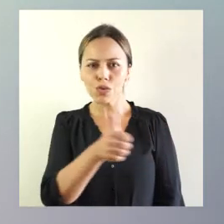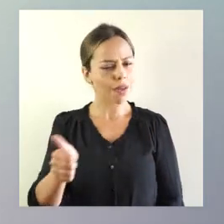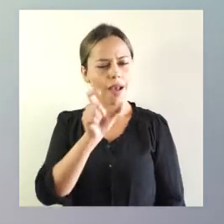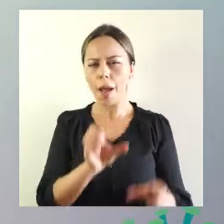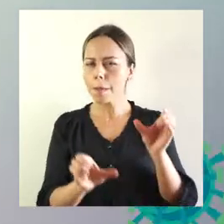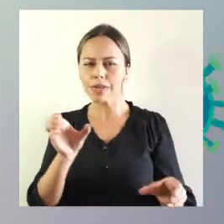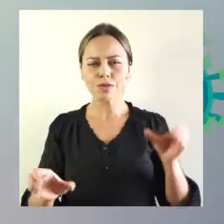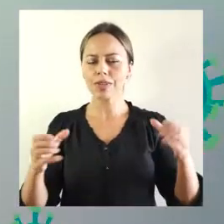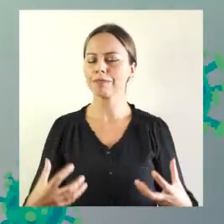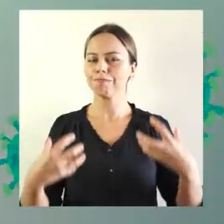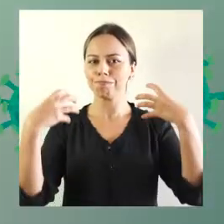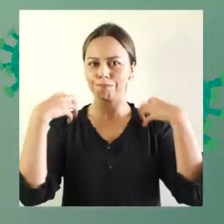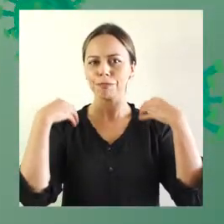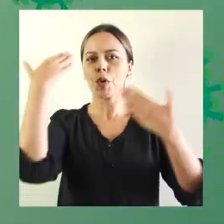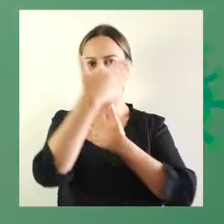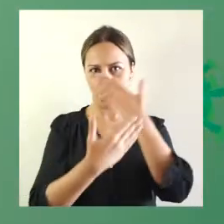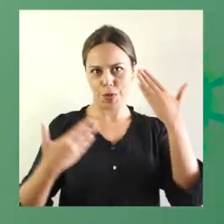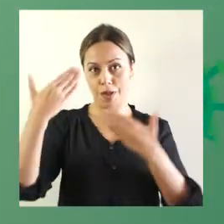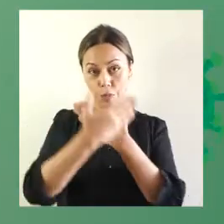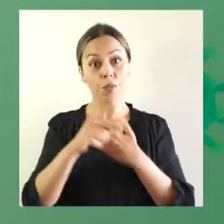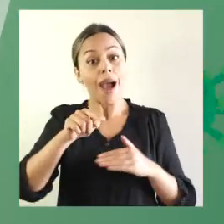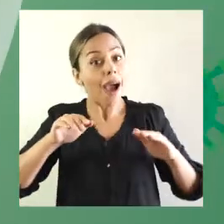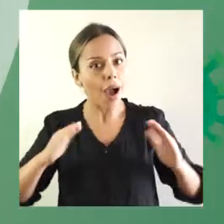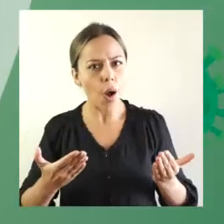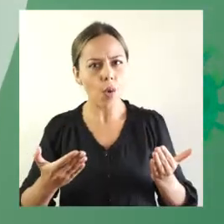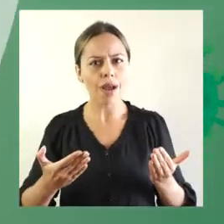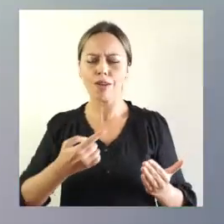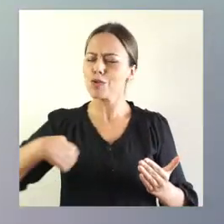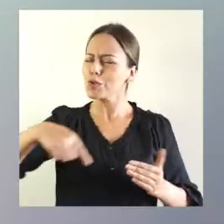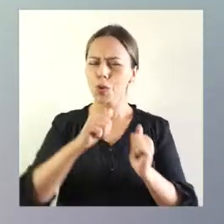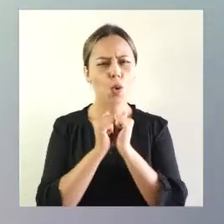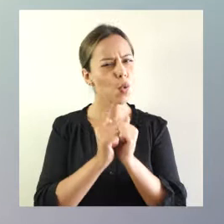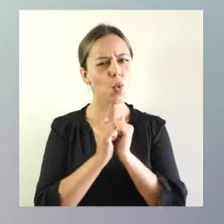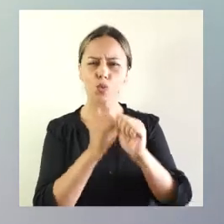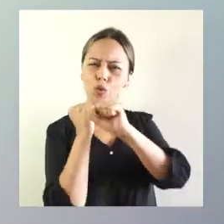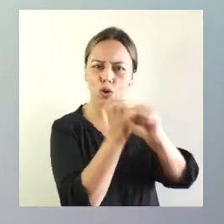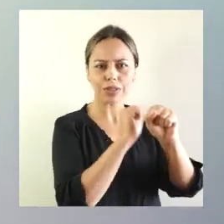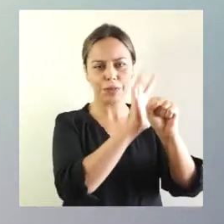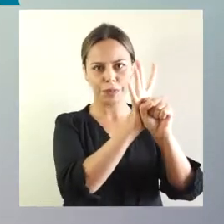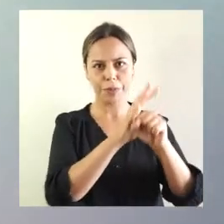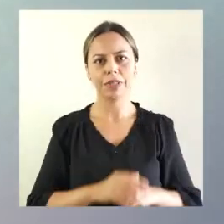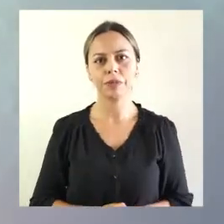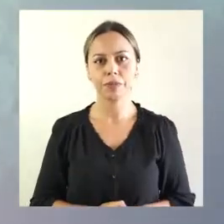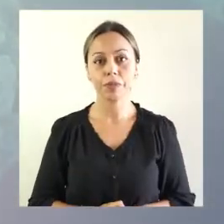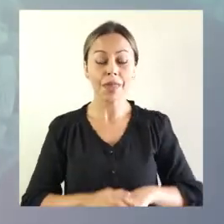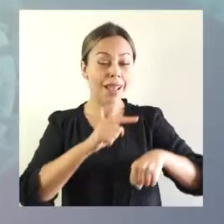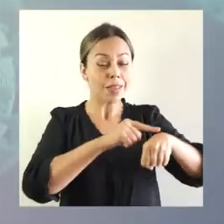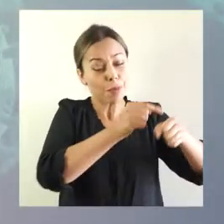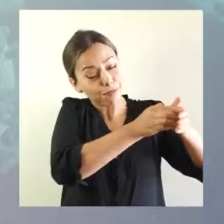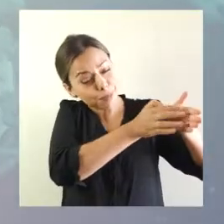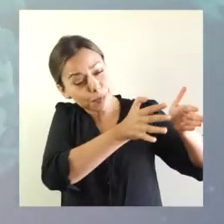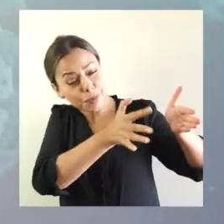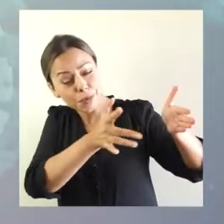Protegernos es responsabilidad de todos, por eso ahora debemos estar juntos contra la pandemia. Durante esta